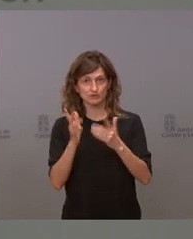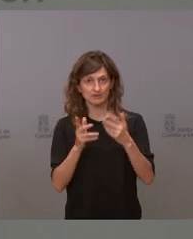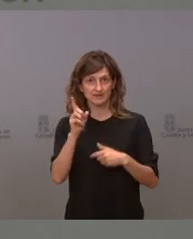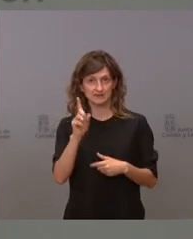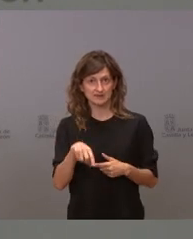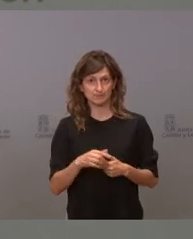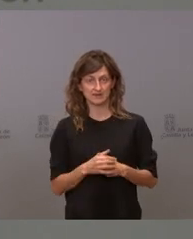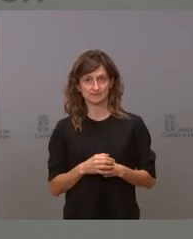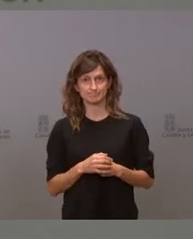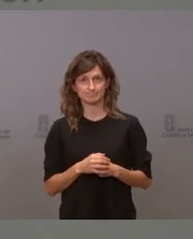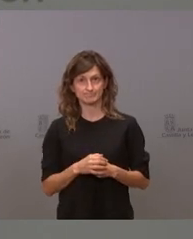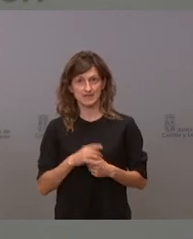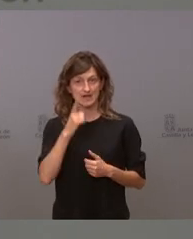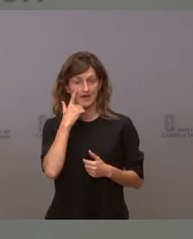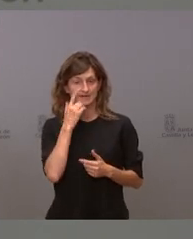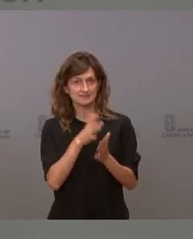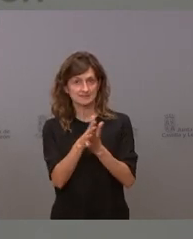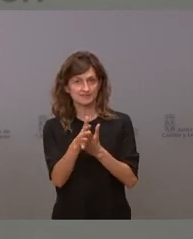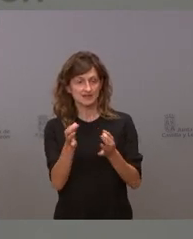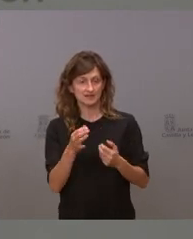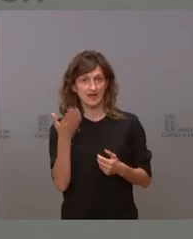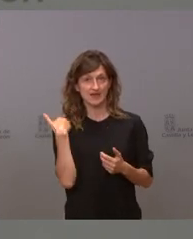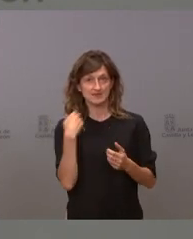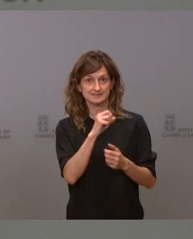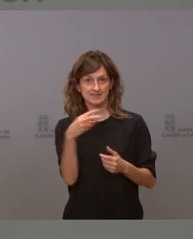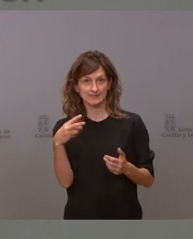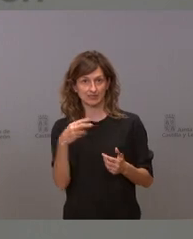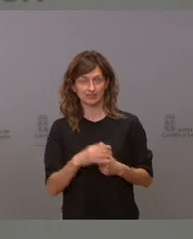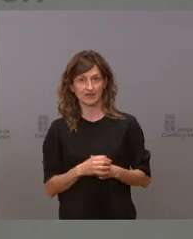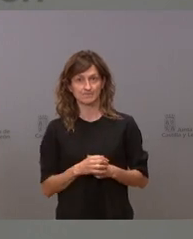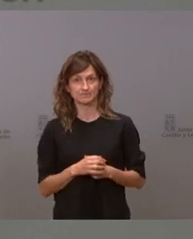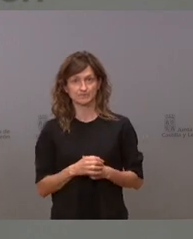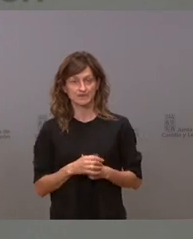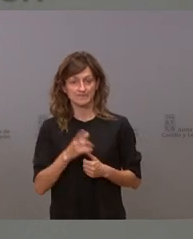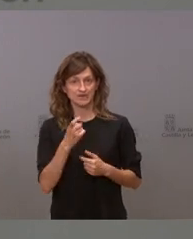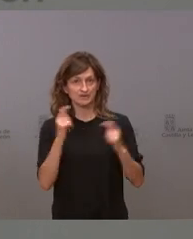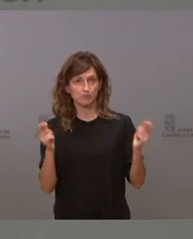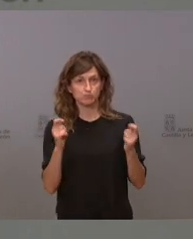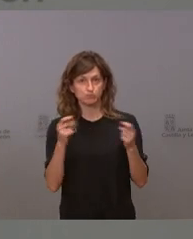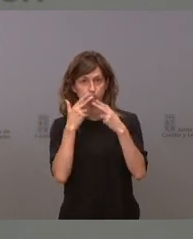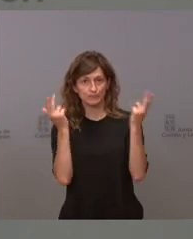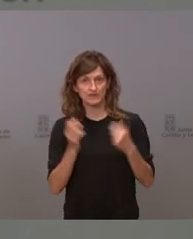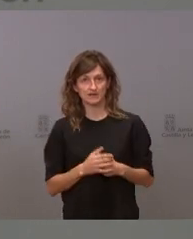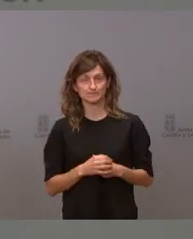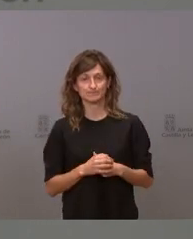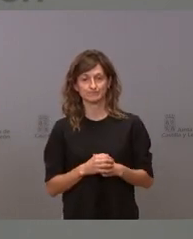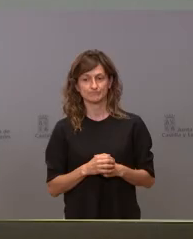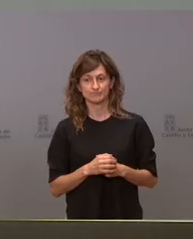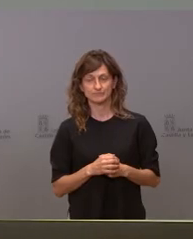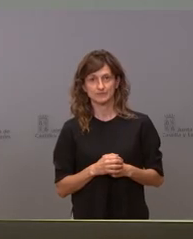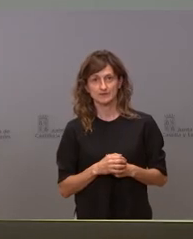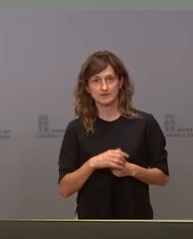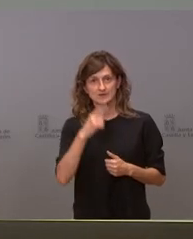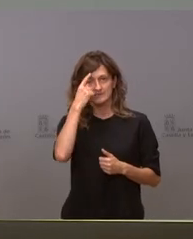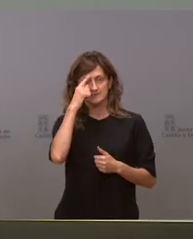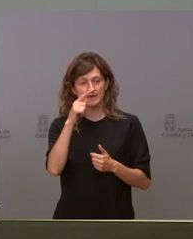para ver qué es lo que supone las sentencias de ayer y está sin publicar déjanos que la veamos pero se sabe